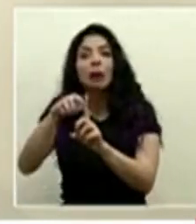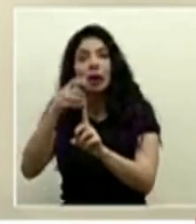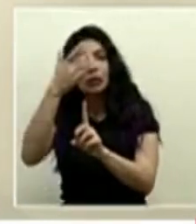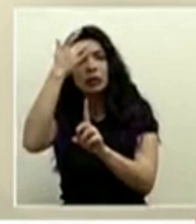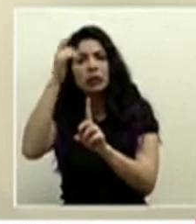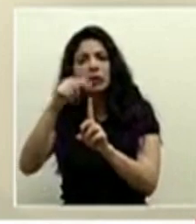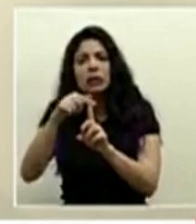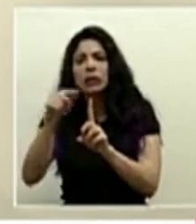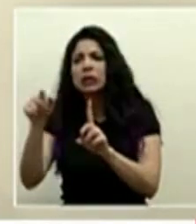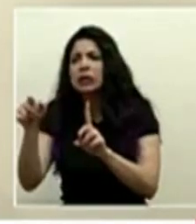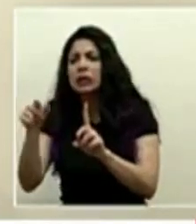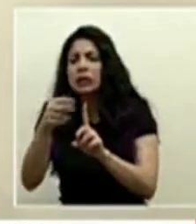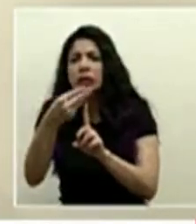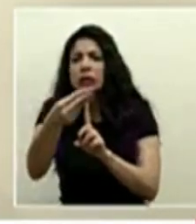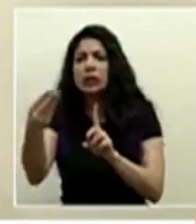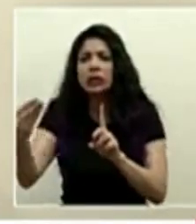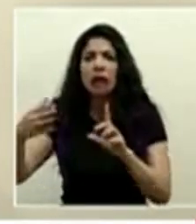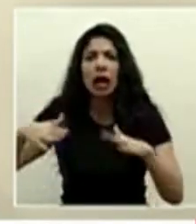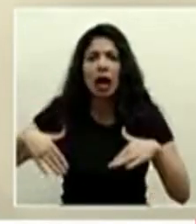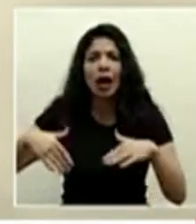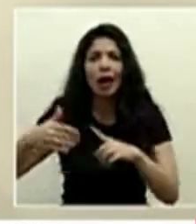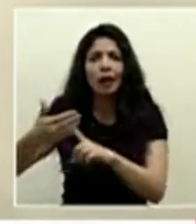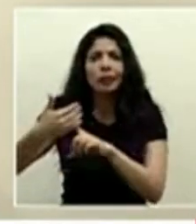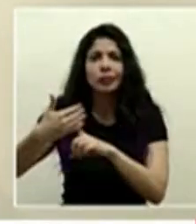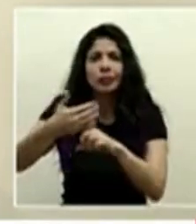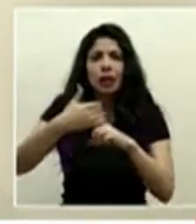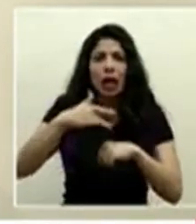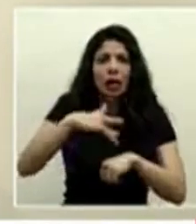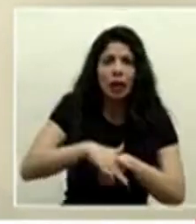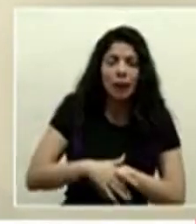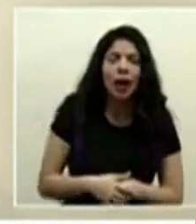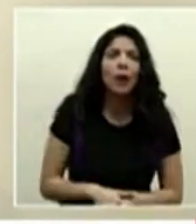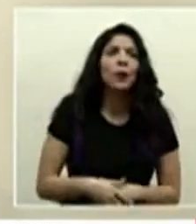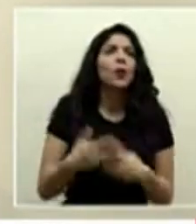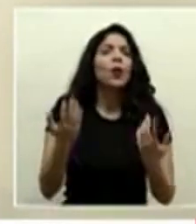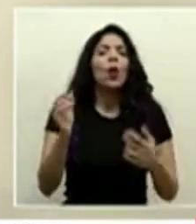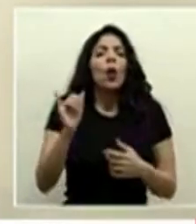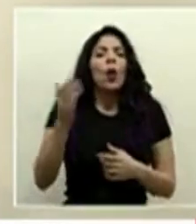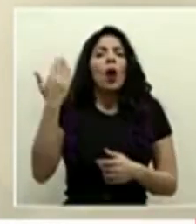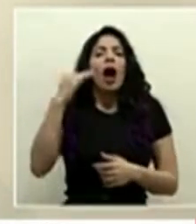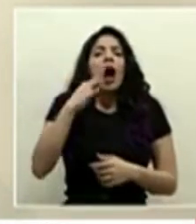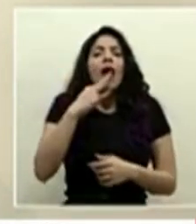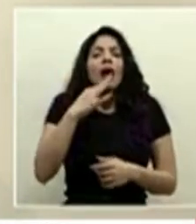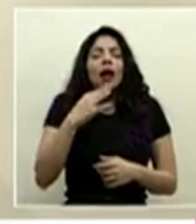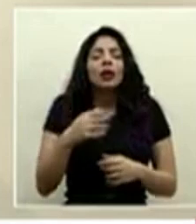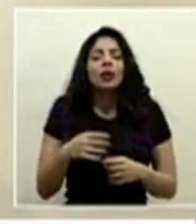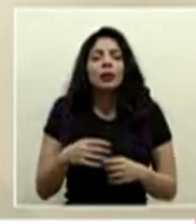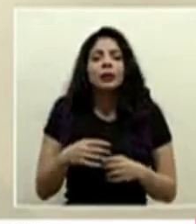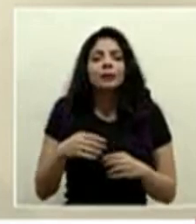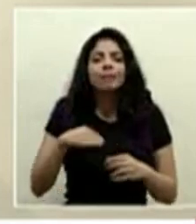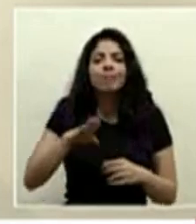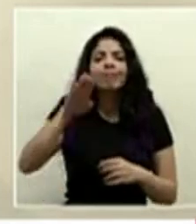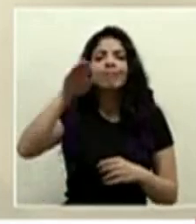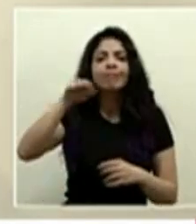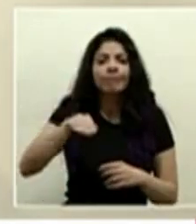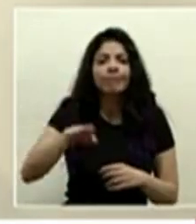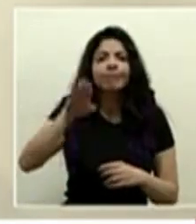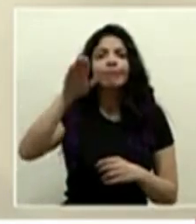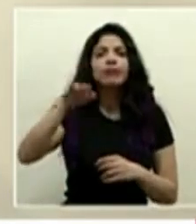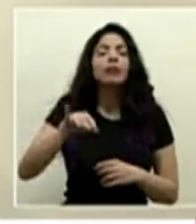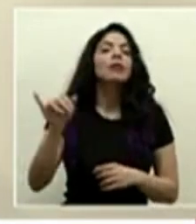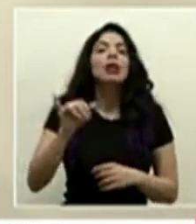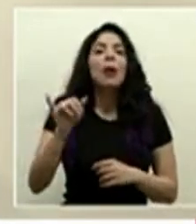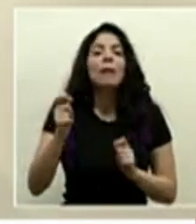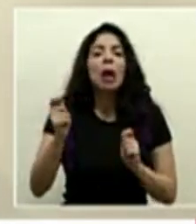oportunamente para girar las órdenes sanitarias de forma temprana lo que hablábamos de la tendencia y tanto también que